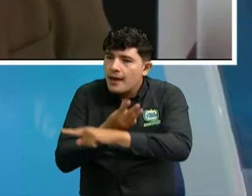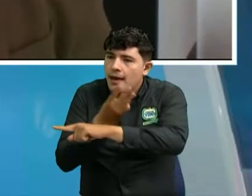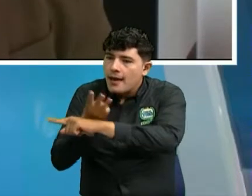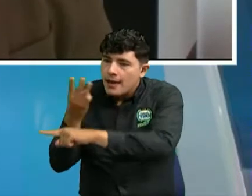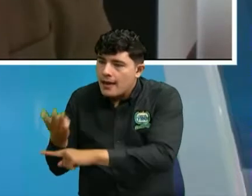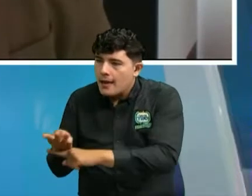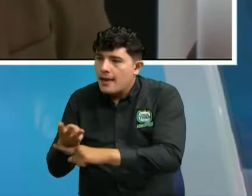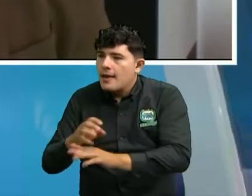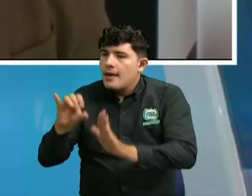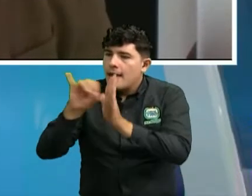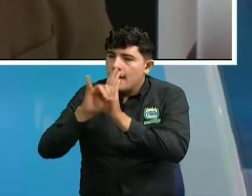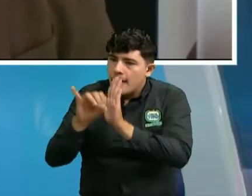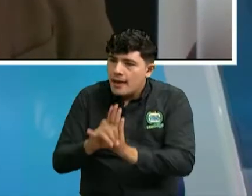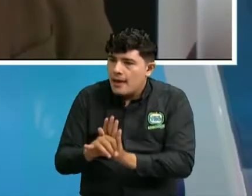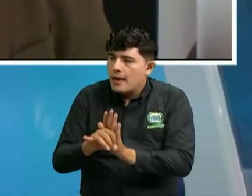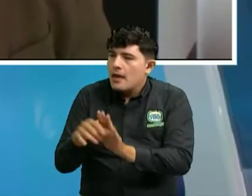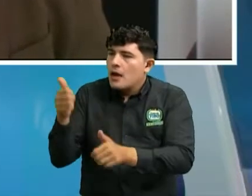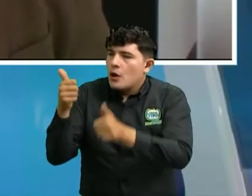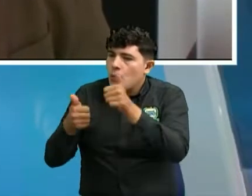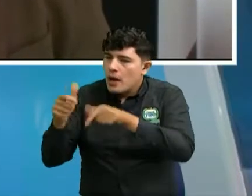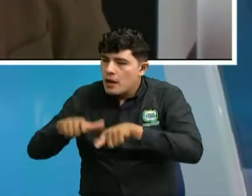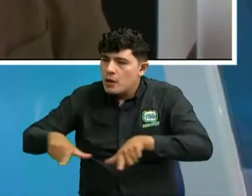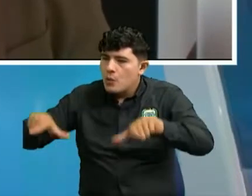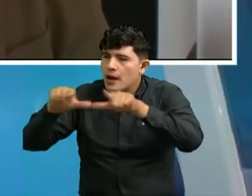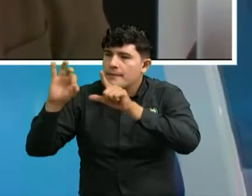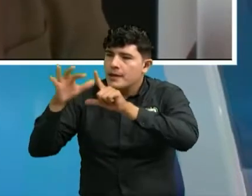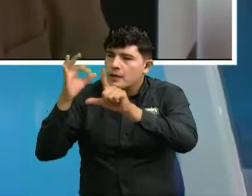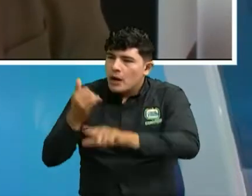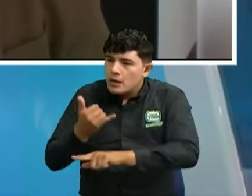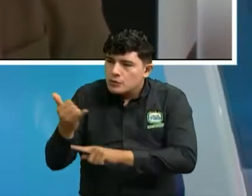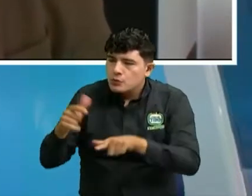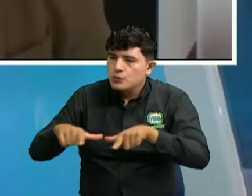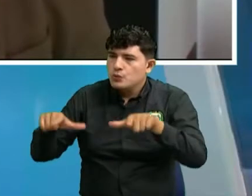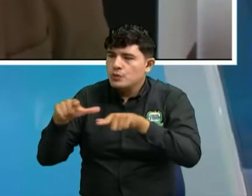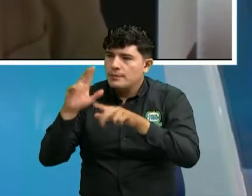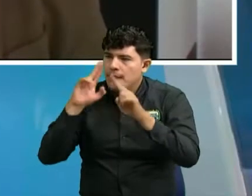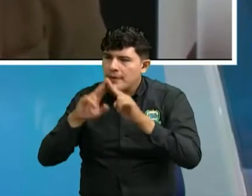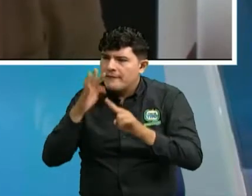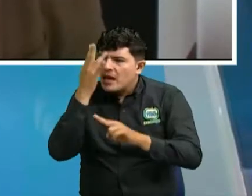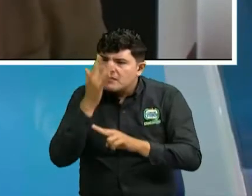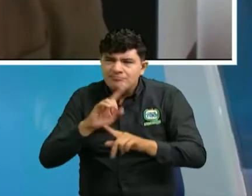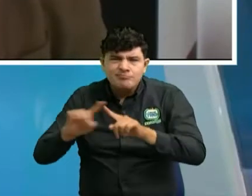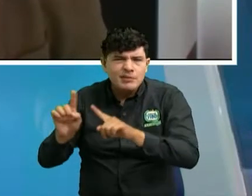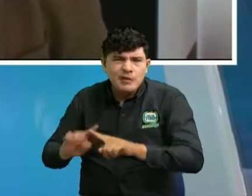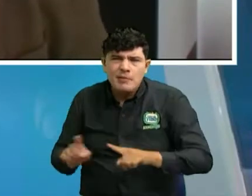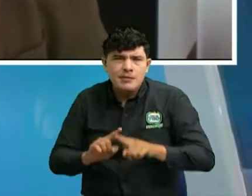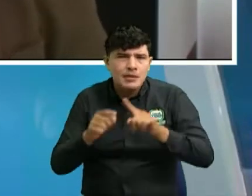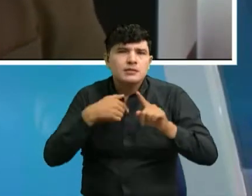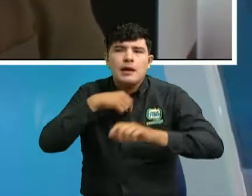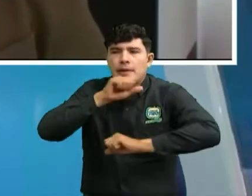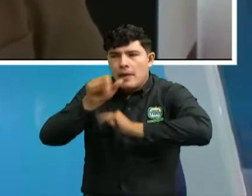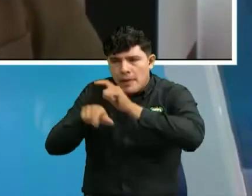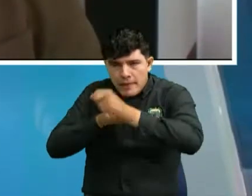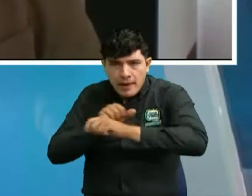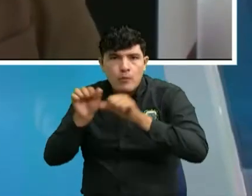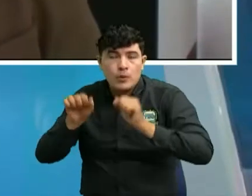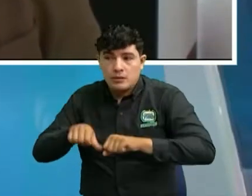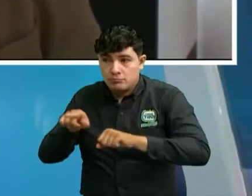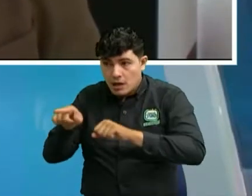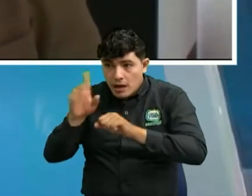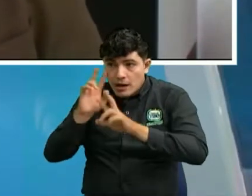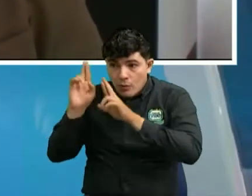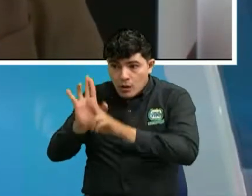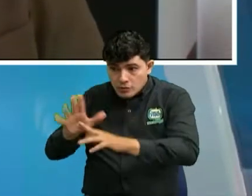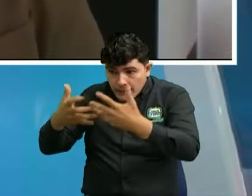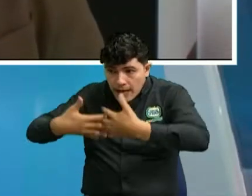cuáles son las tiendas virtuales que tienen estas comunidades y es como las precauciones que debemos tener al momento de hacer una